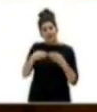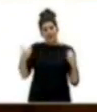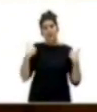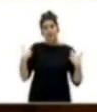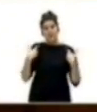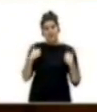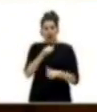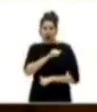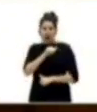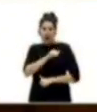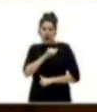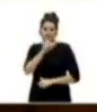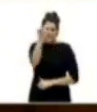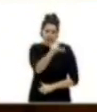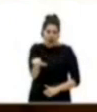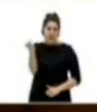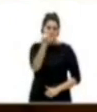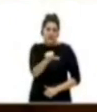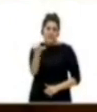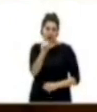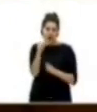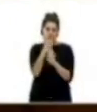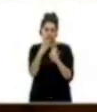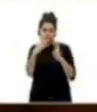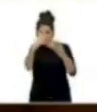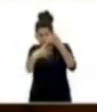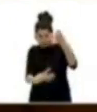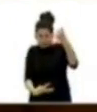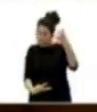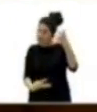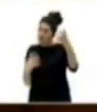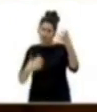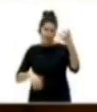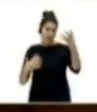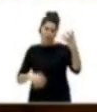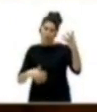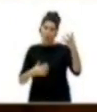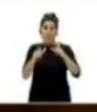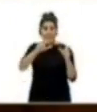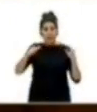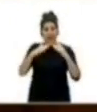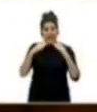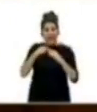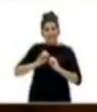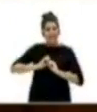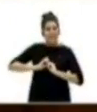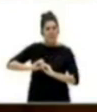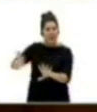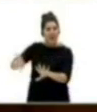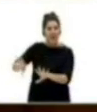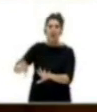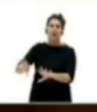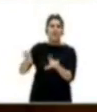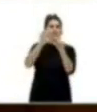tienen que esperar semanas y semanas en listas de esperas infinitas, a la gente que ha sido desahuciada de sus casas y que ninguna